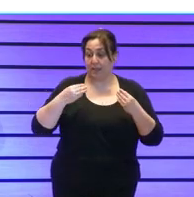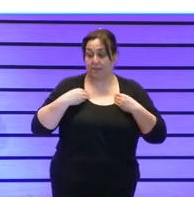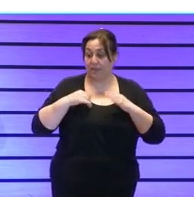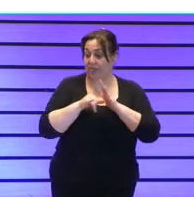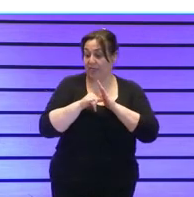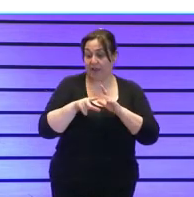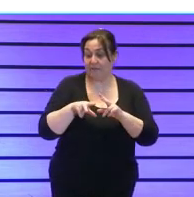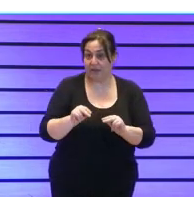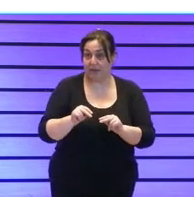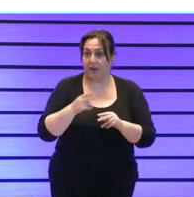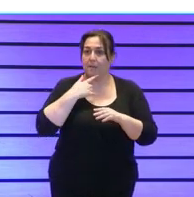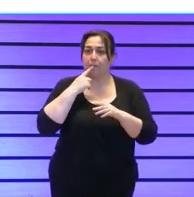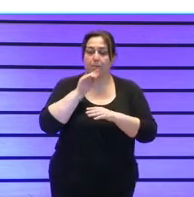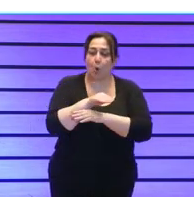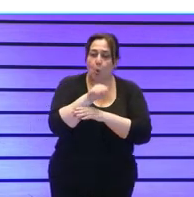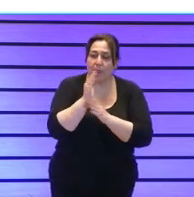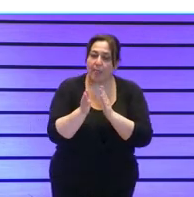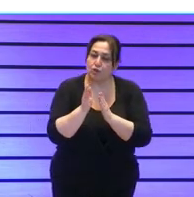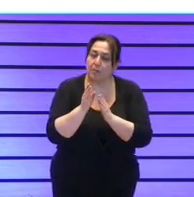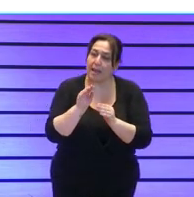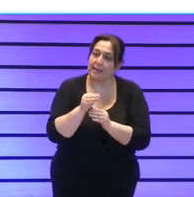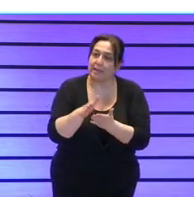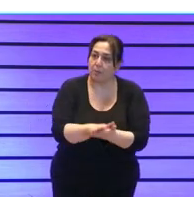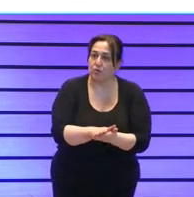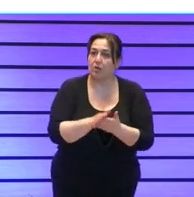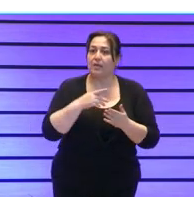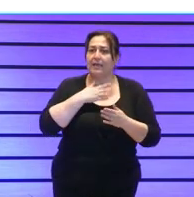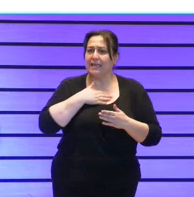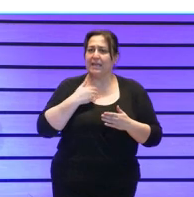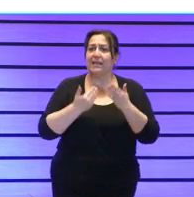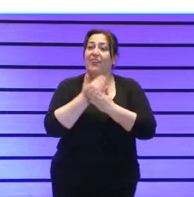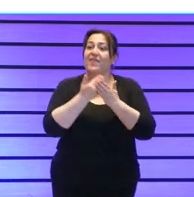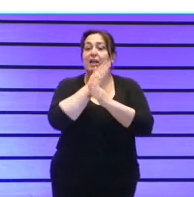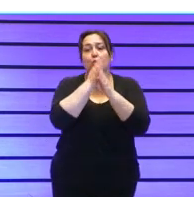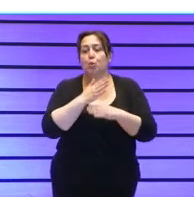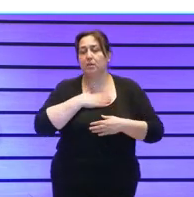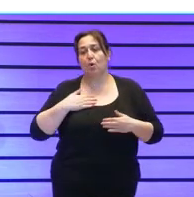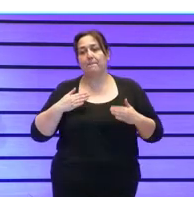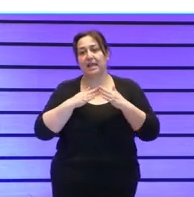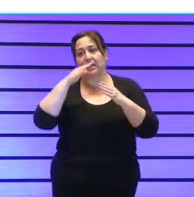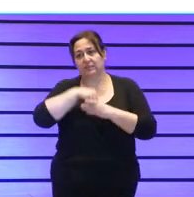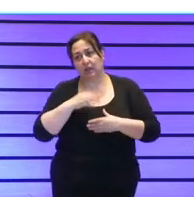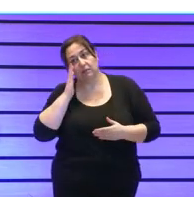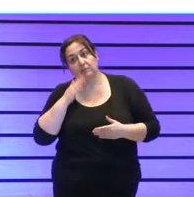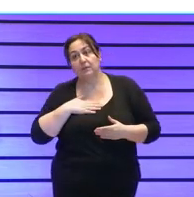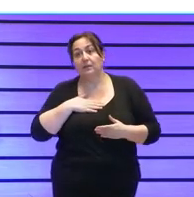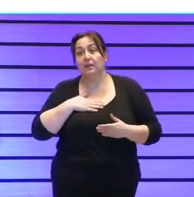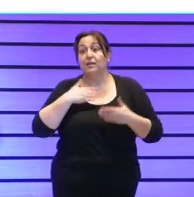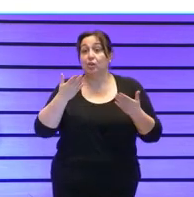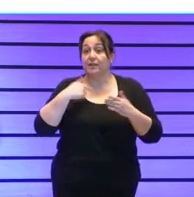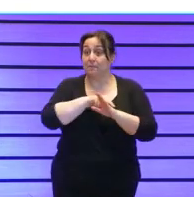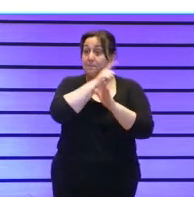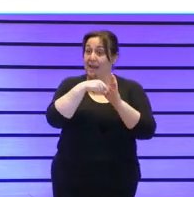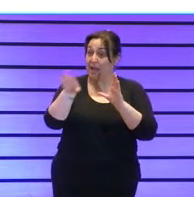Intecun en cuidados paliativos y que quieren pasar los últimos días de su vida en su hogar y desde plena inclusión nos ofrecíamos como